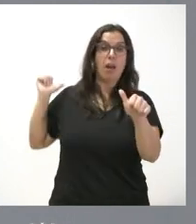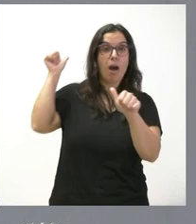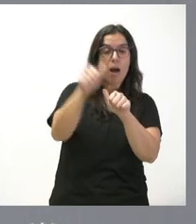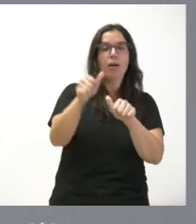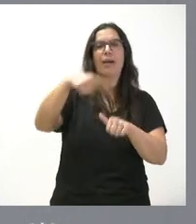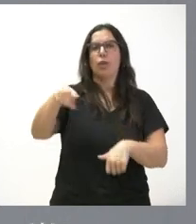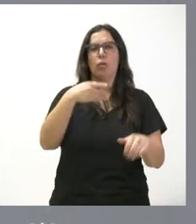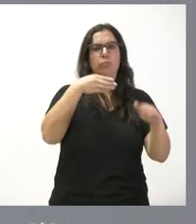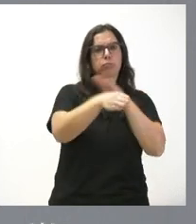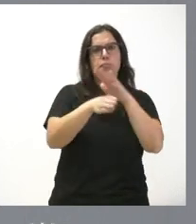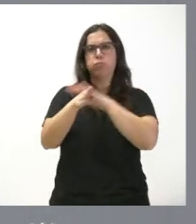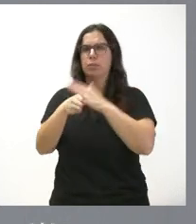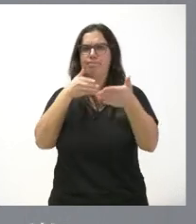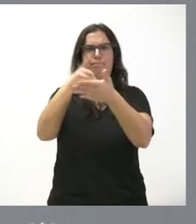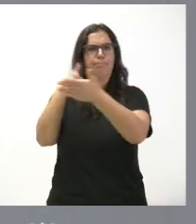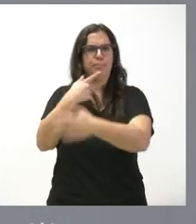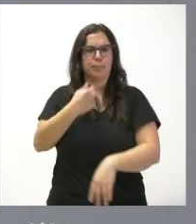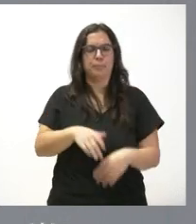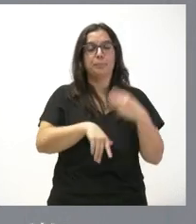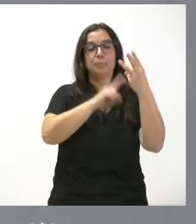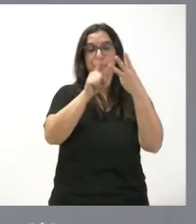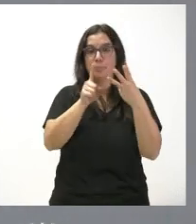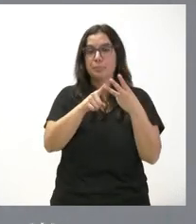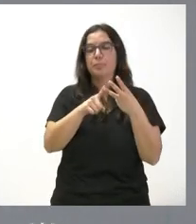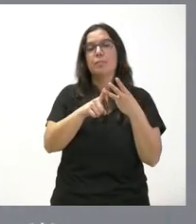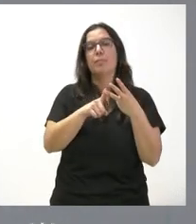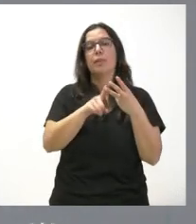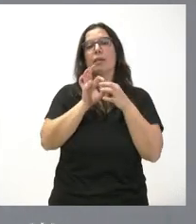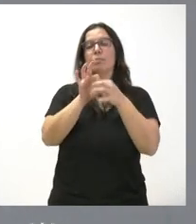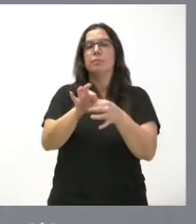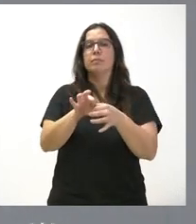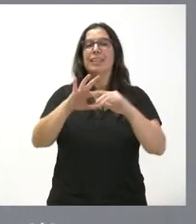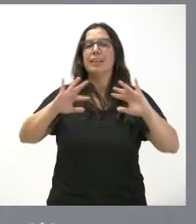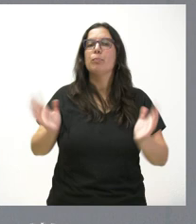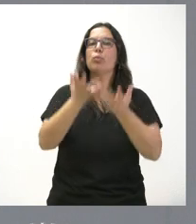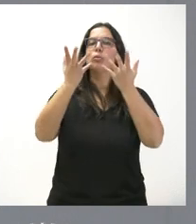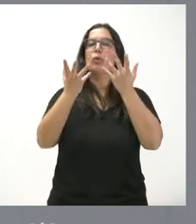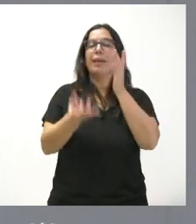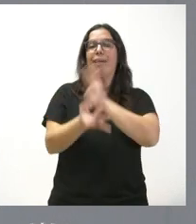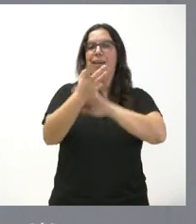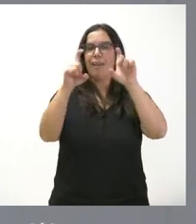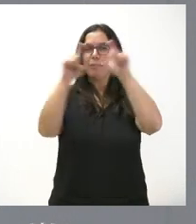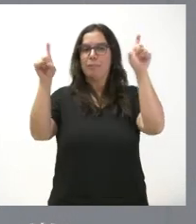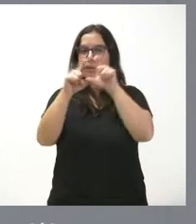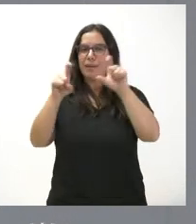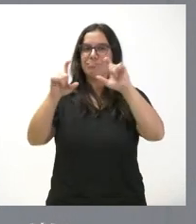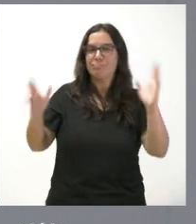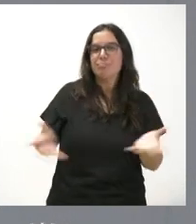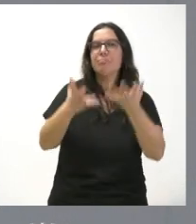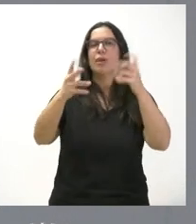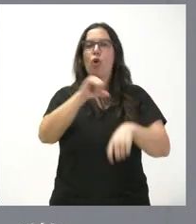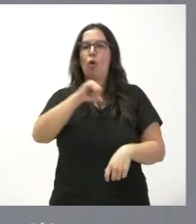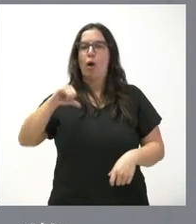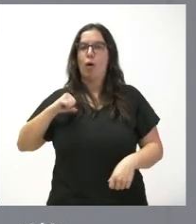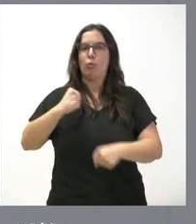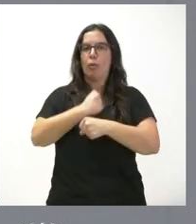obtener un empleo. Un tercer programa es el que tiene que ver con el impulso del emprendimiento para potenciar el emprendimiento y el autoempleo poniendo